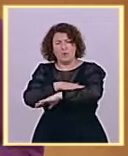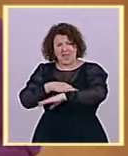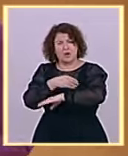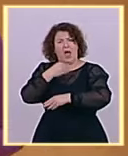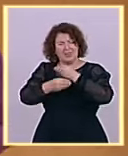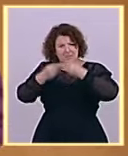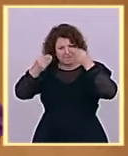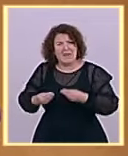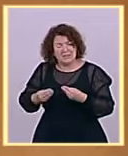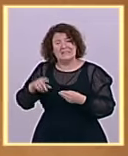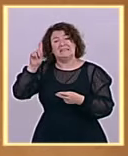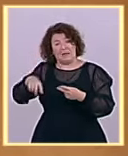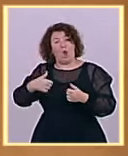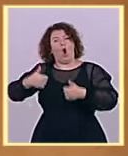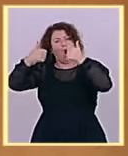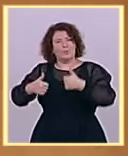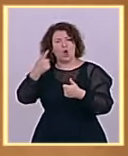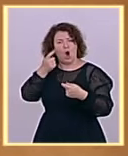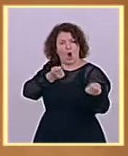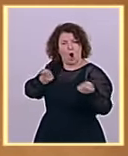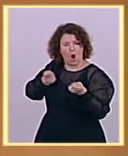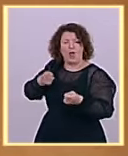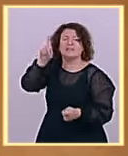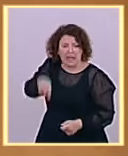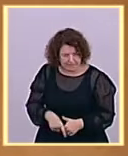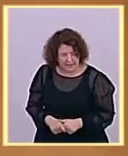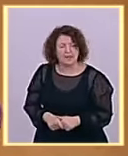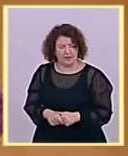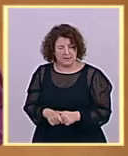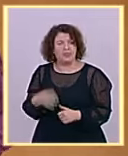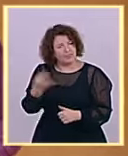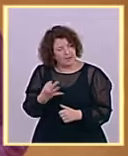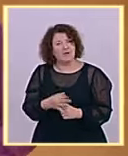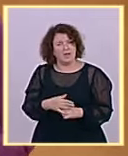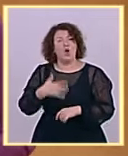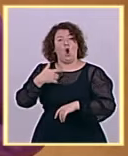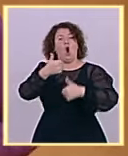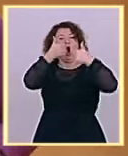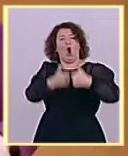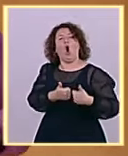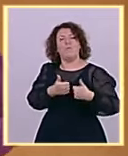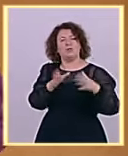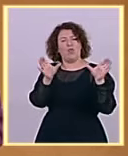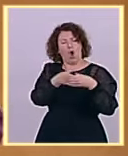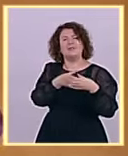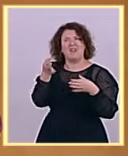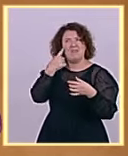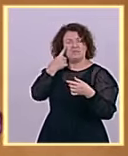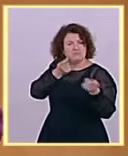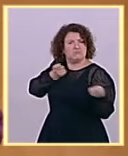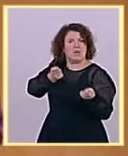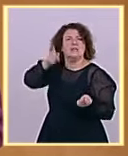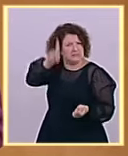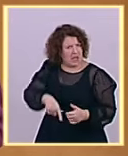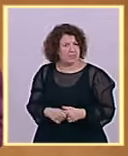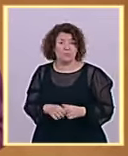control que tiene que ejercer la tarea de la oposición. Y por eso las cuentas son claves para ese crecimiento robusto,